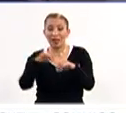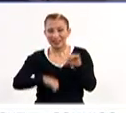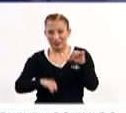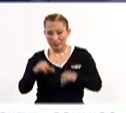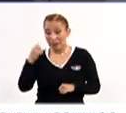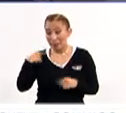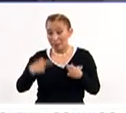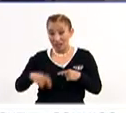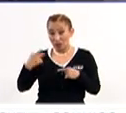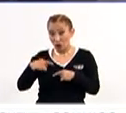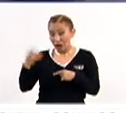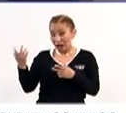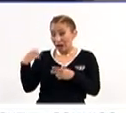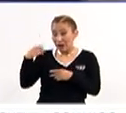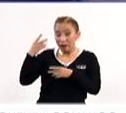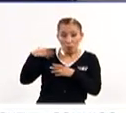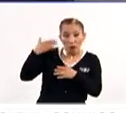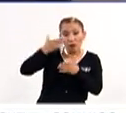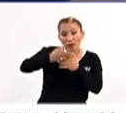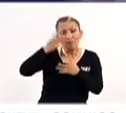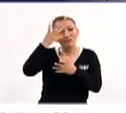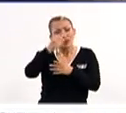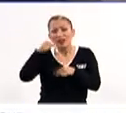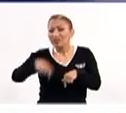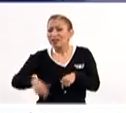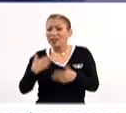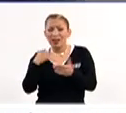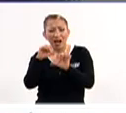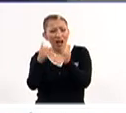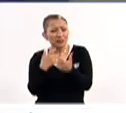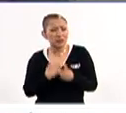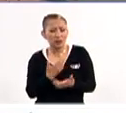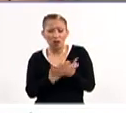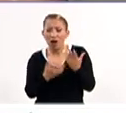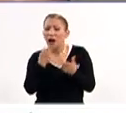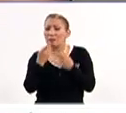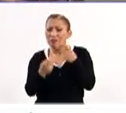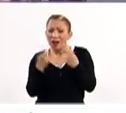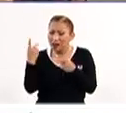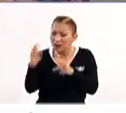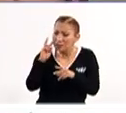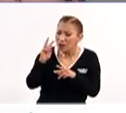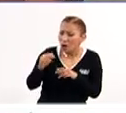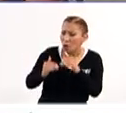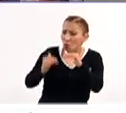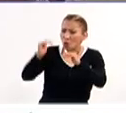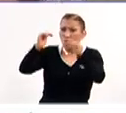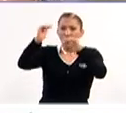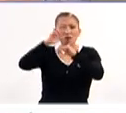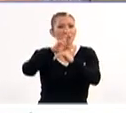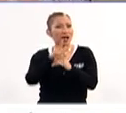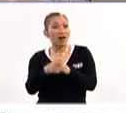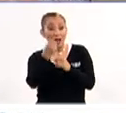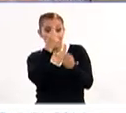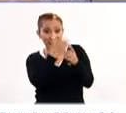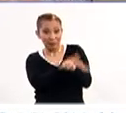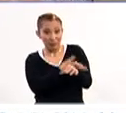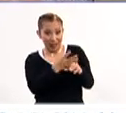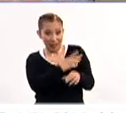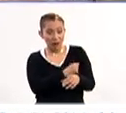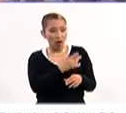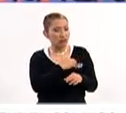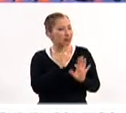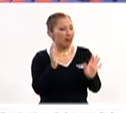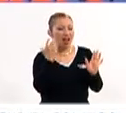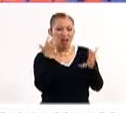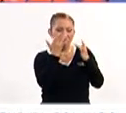han estado aquí, vividamente es precioso tenerlos aquí, oírlos hablar, ver cómo han crecido. En muchas familias muchos hijos dicen, no, yo ya no